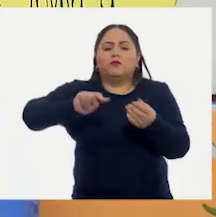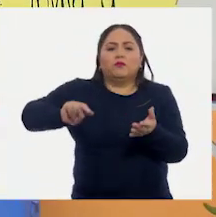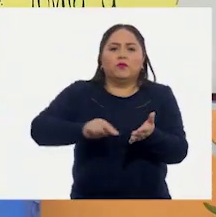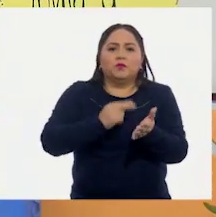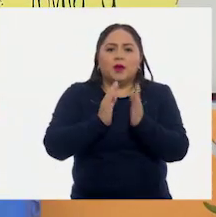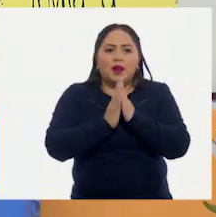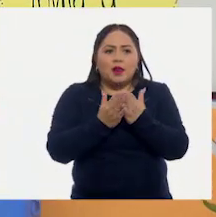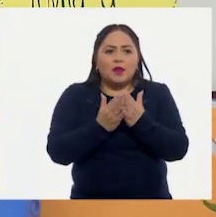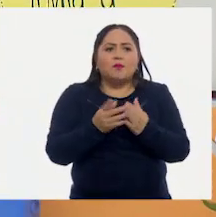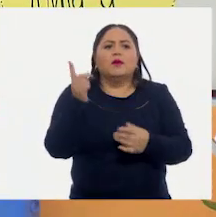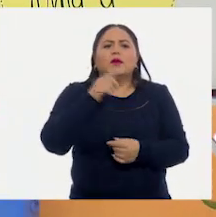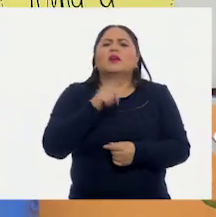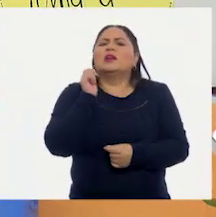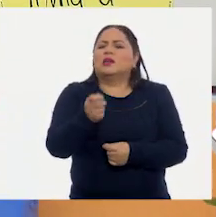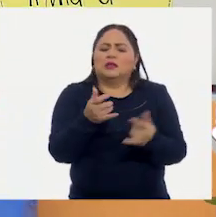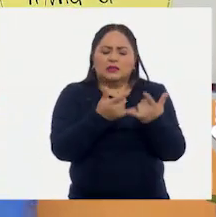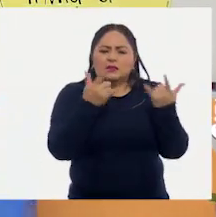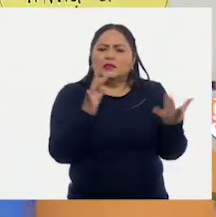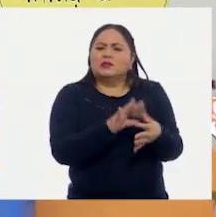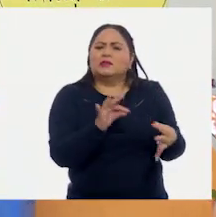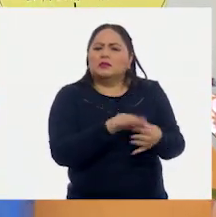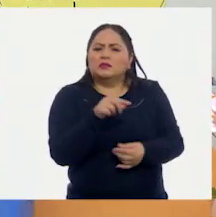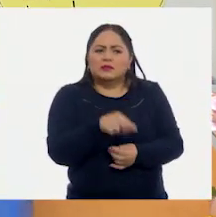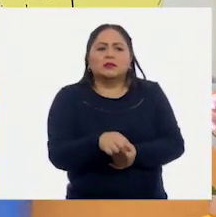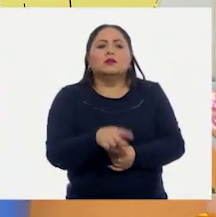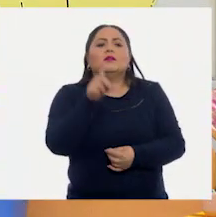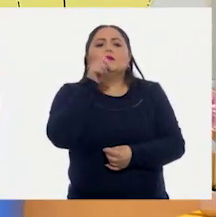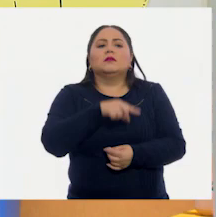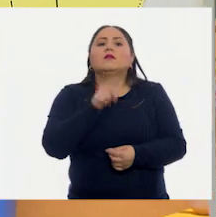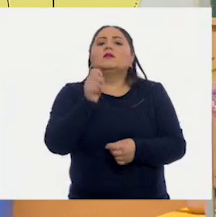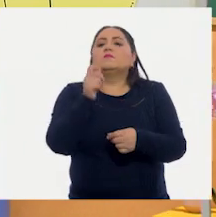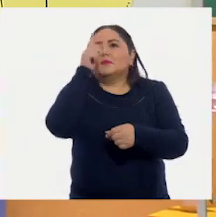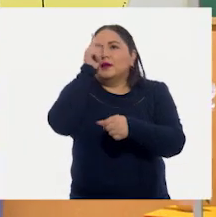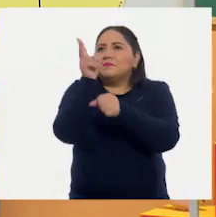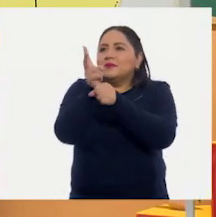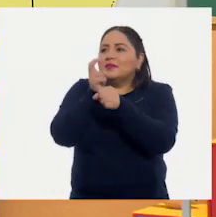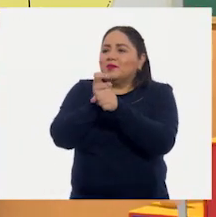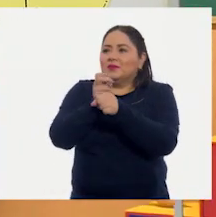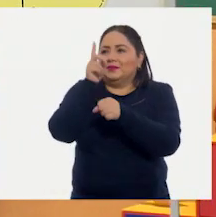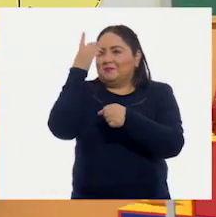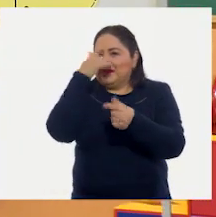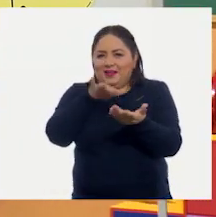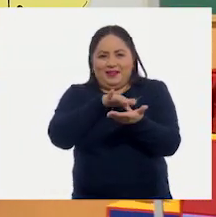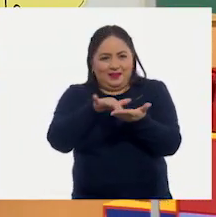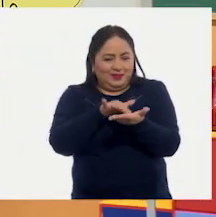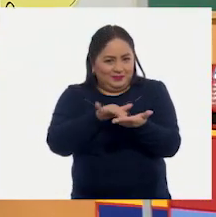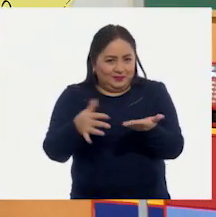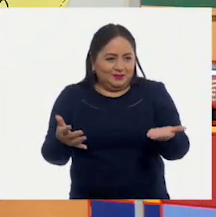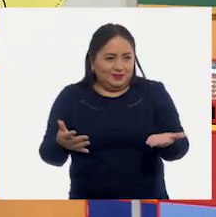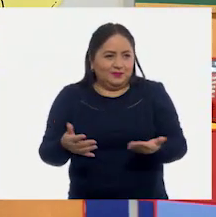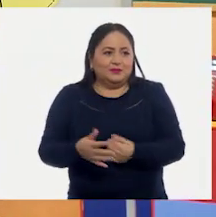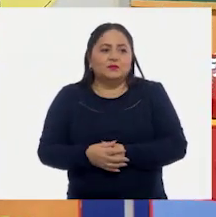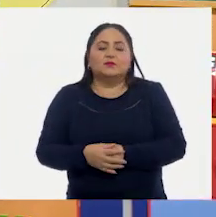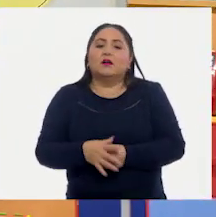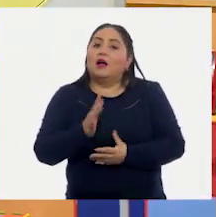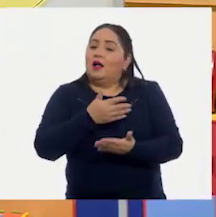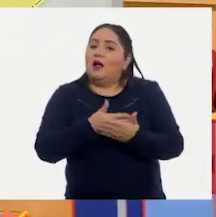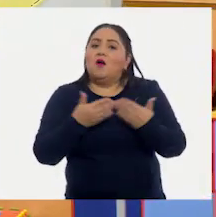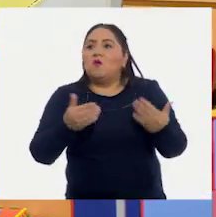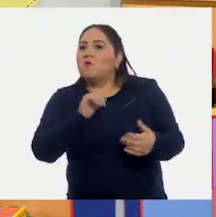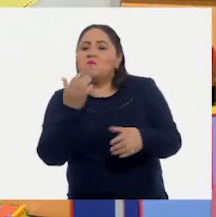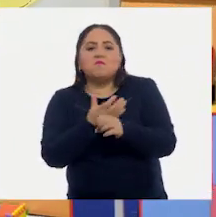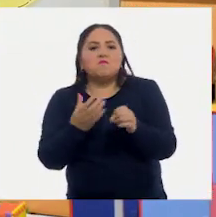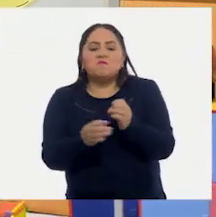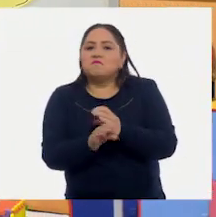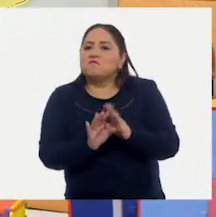libro. ¿De qué trata el libro? ¿Y? Y frase que invita a leerlo. No nos queda otra cosa